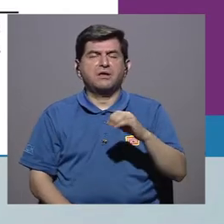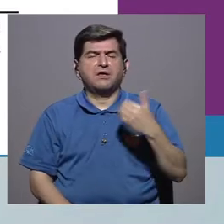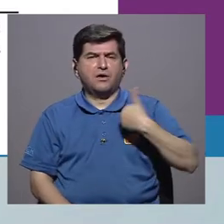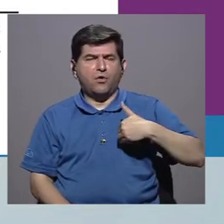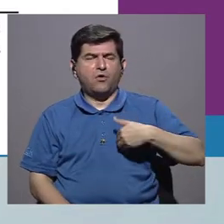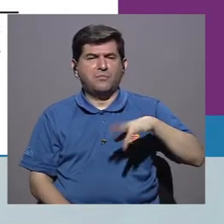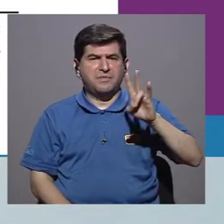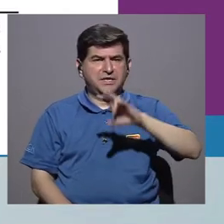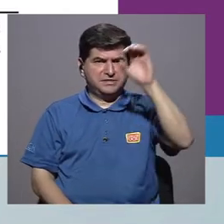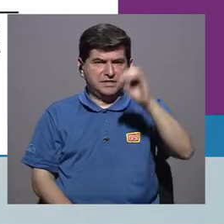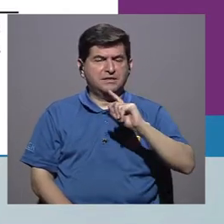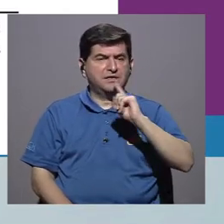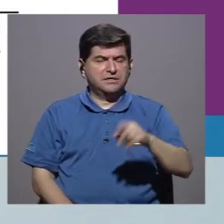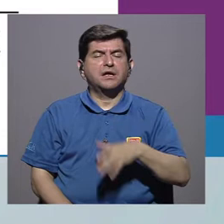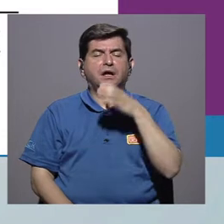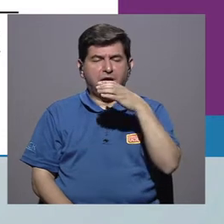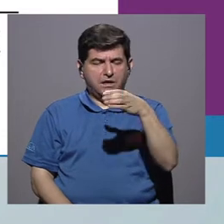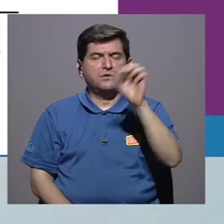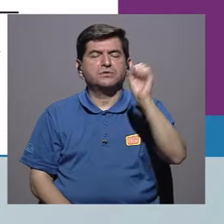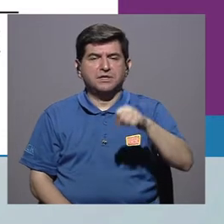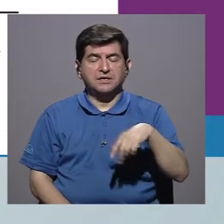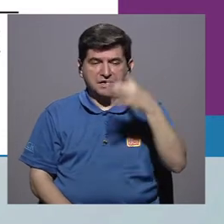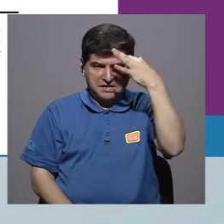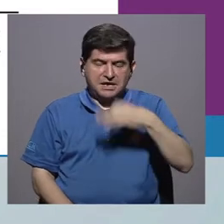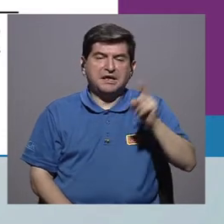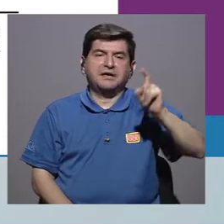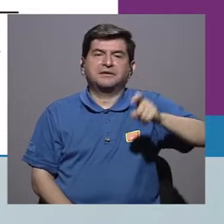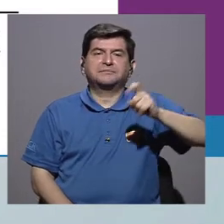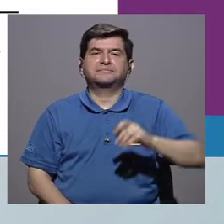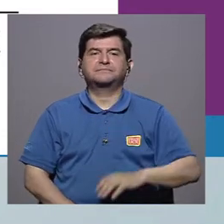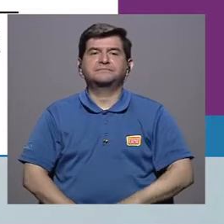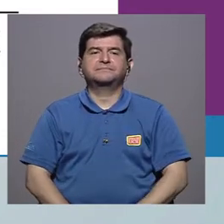de un 70%, dijo que lo recomendarían si lo consideraron necesario.